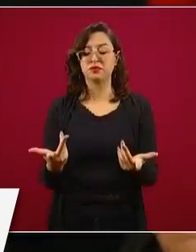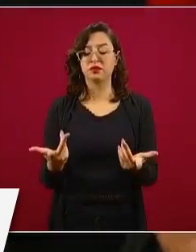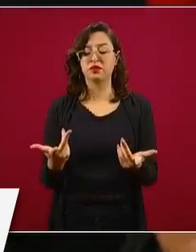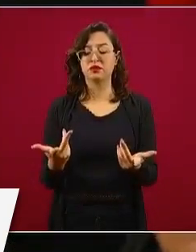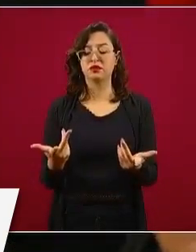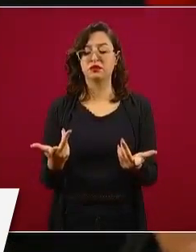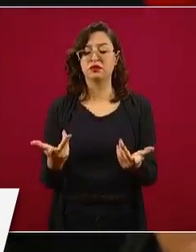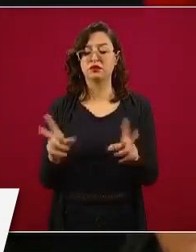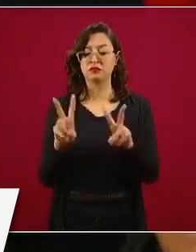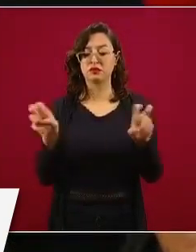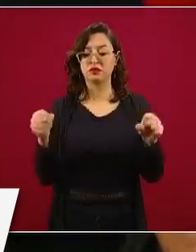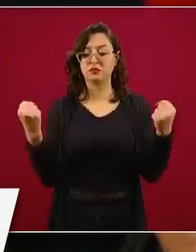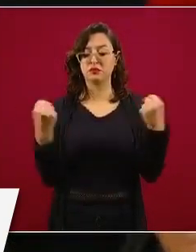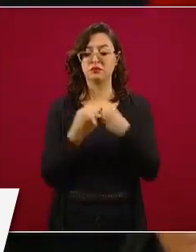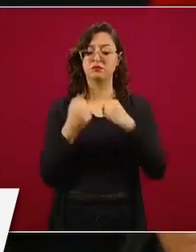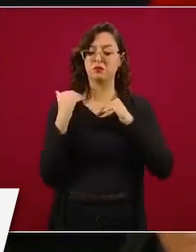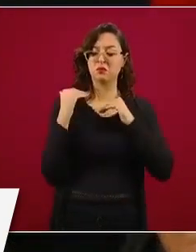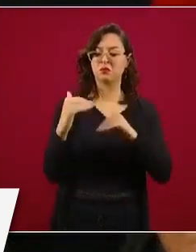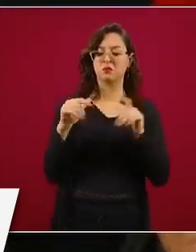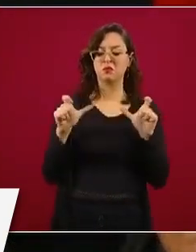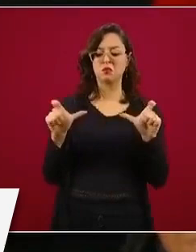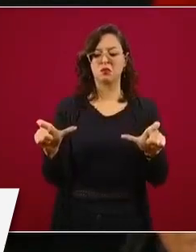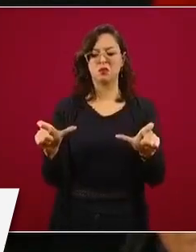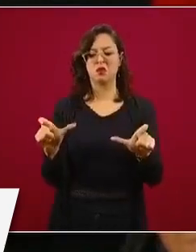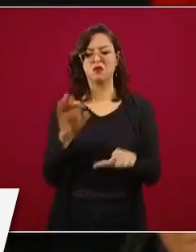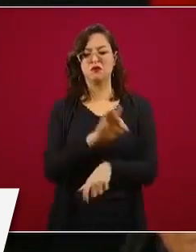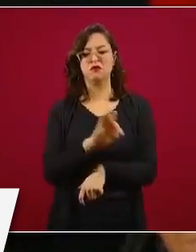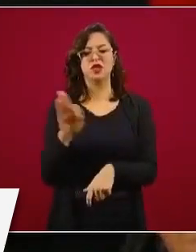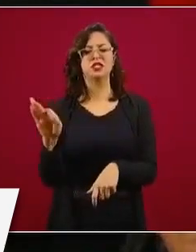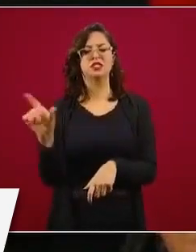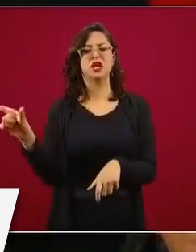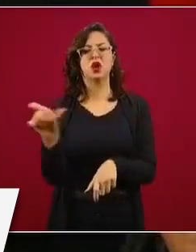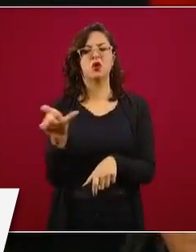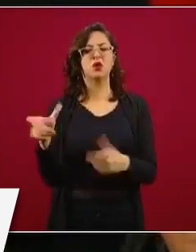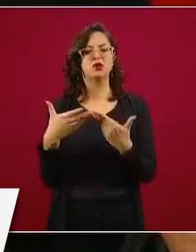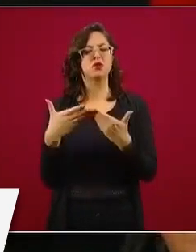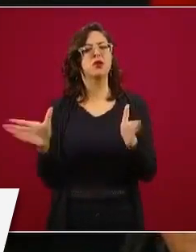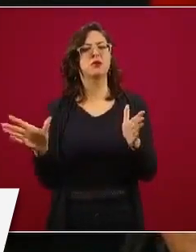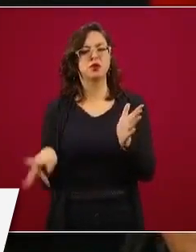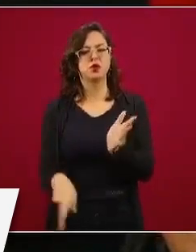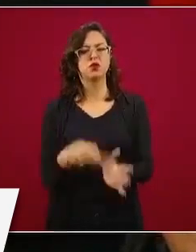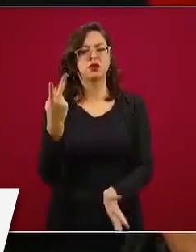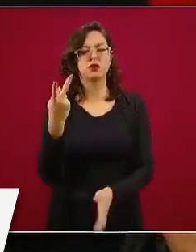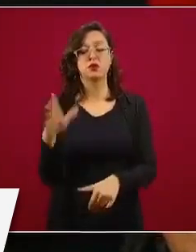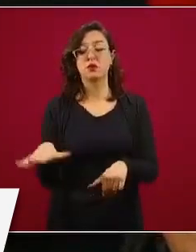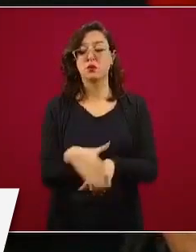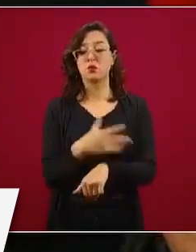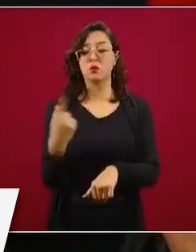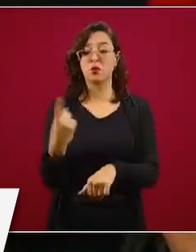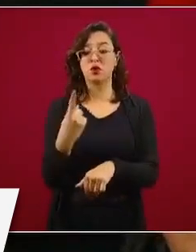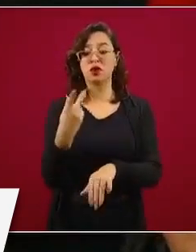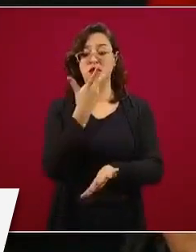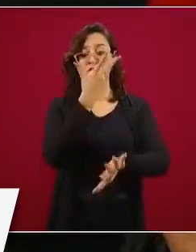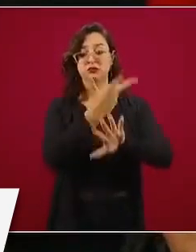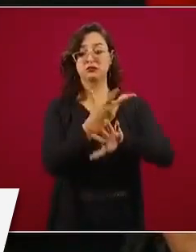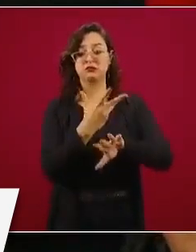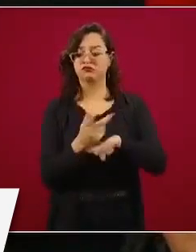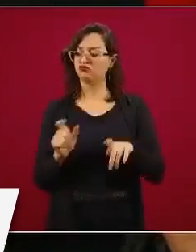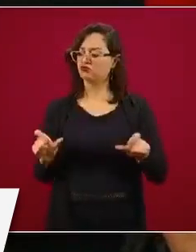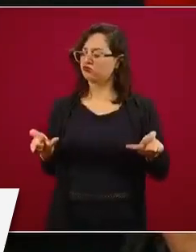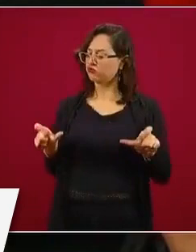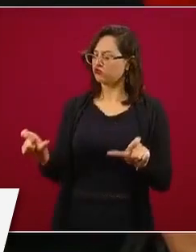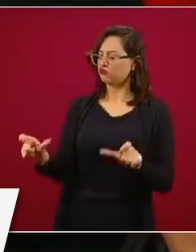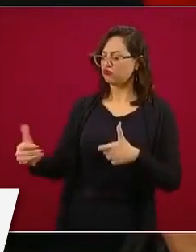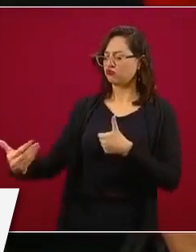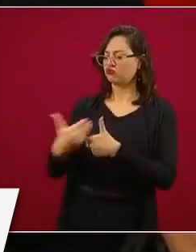cruces fronterizos, principalmente porque Estados Unidos ha sido riguroso en sólo permitir el ingreso a sus territorios